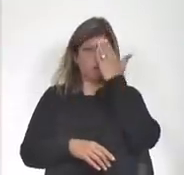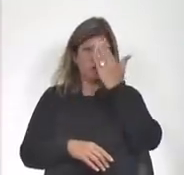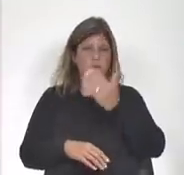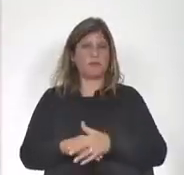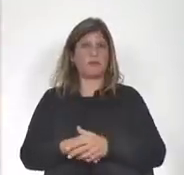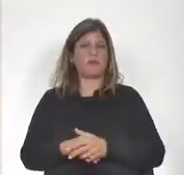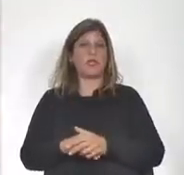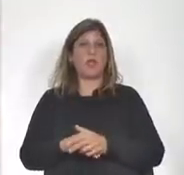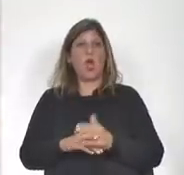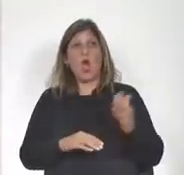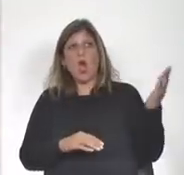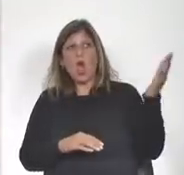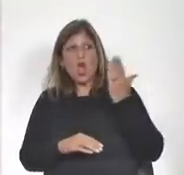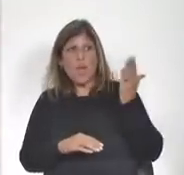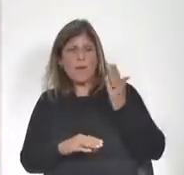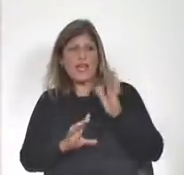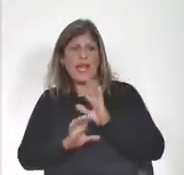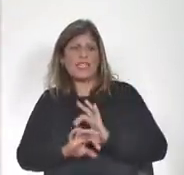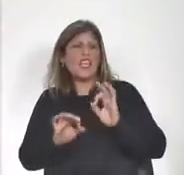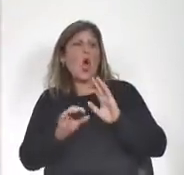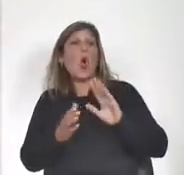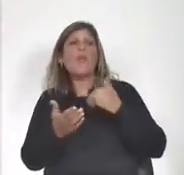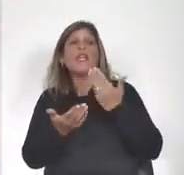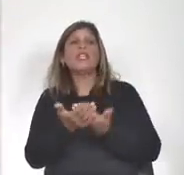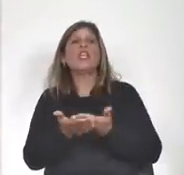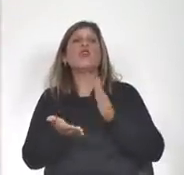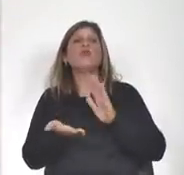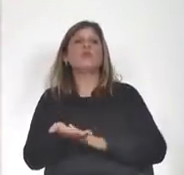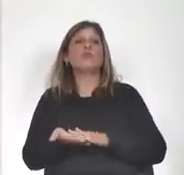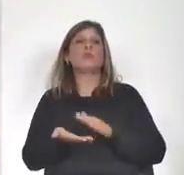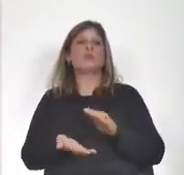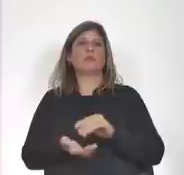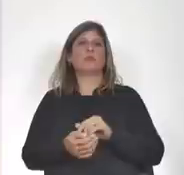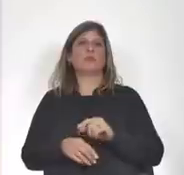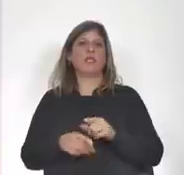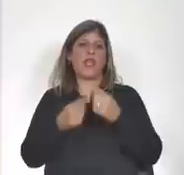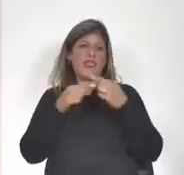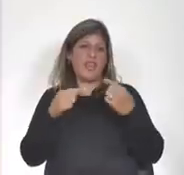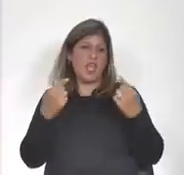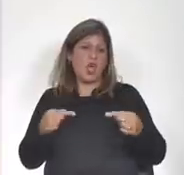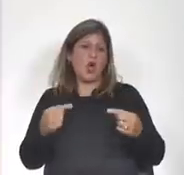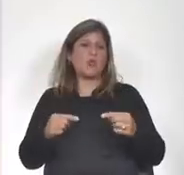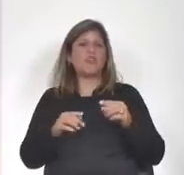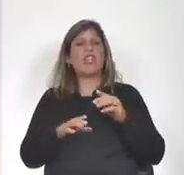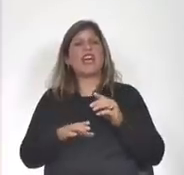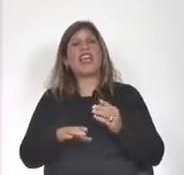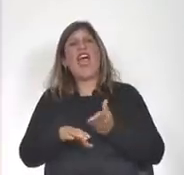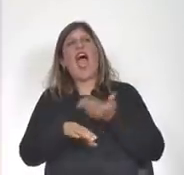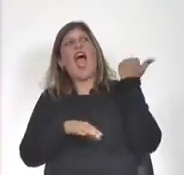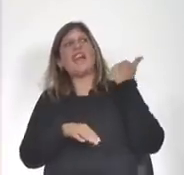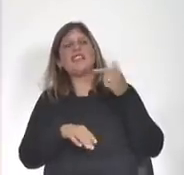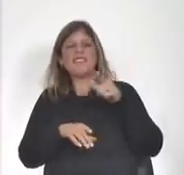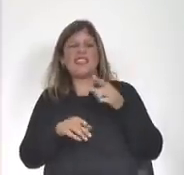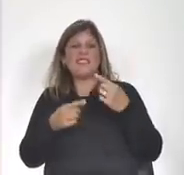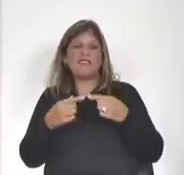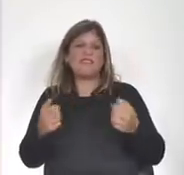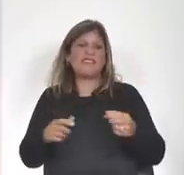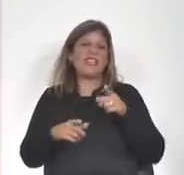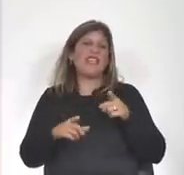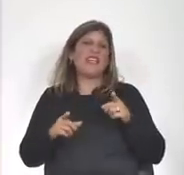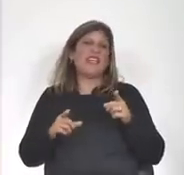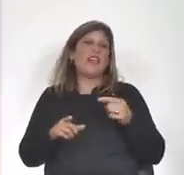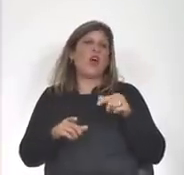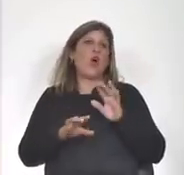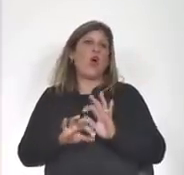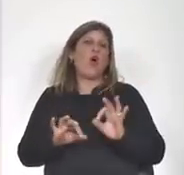con amenazas o con planteos respecto de cosas que puedan haber sucedido antes o que se puedan decir sobre lo que se